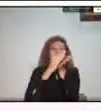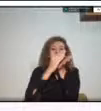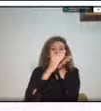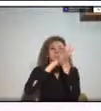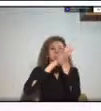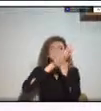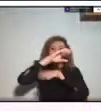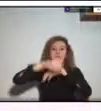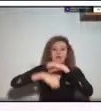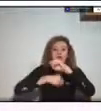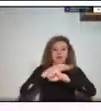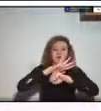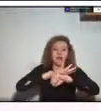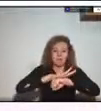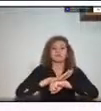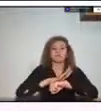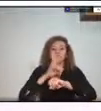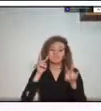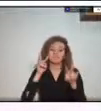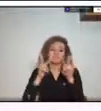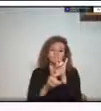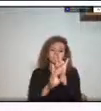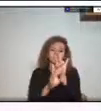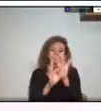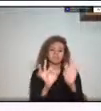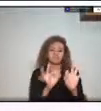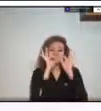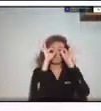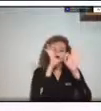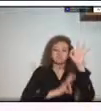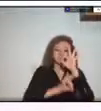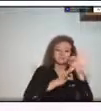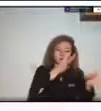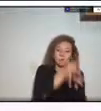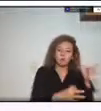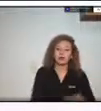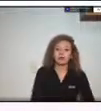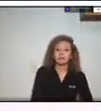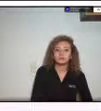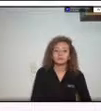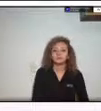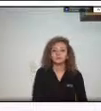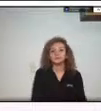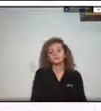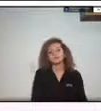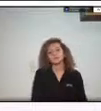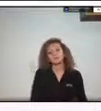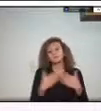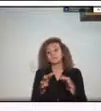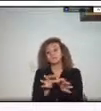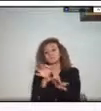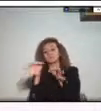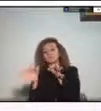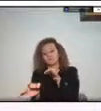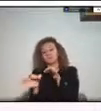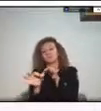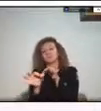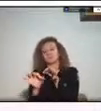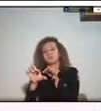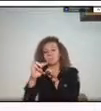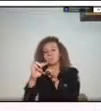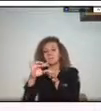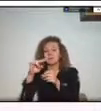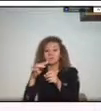sismicidad en el pibemonte llanero nos transportamos a ver el contraste geomorpológico entre la montaña y la llanura el cual tiene unas implicaciones